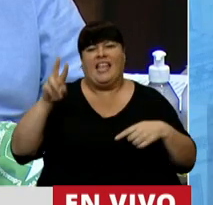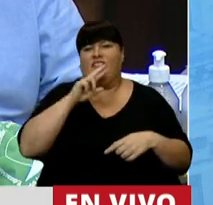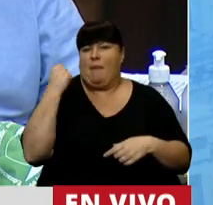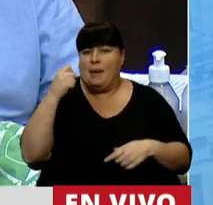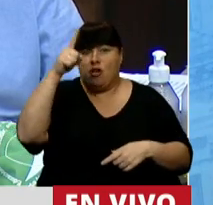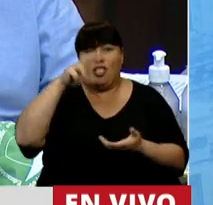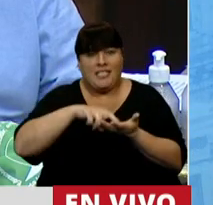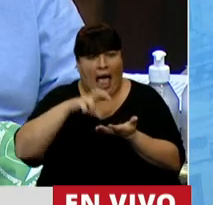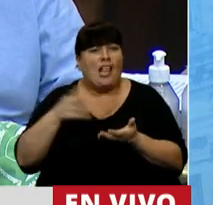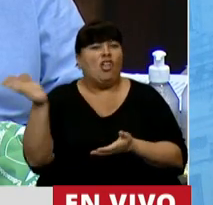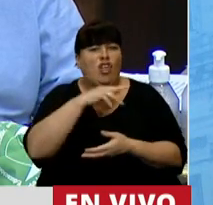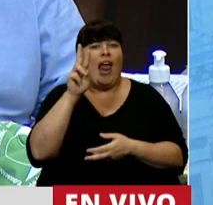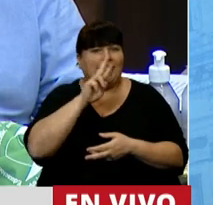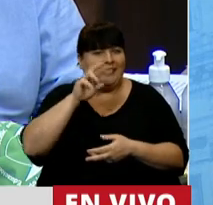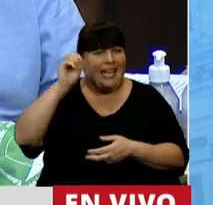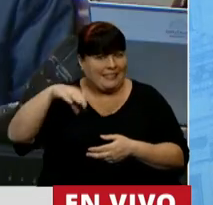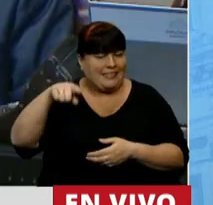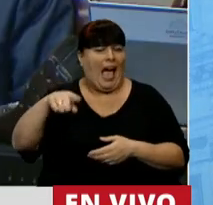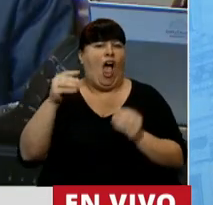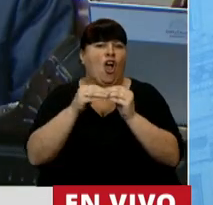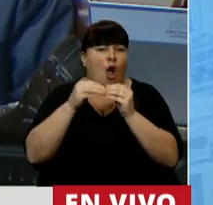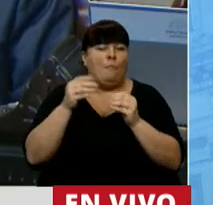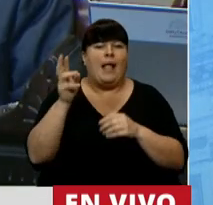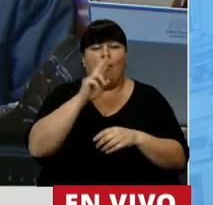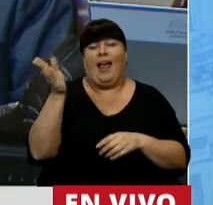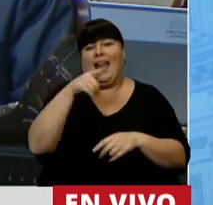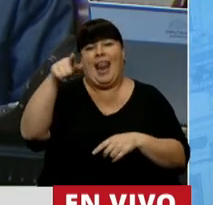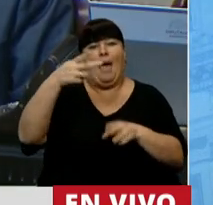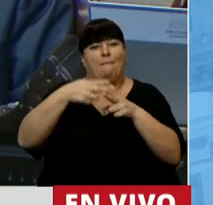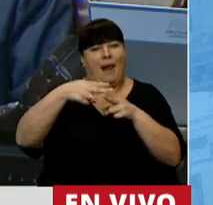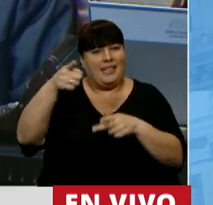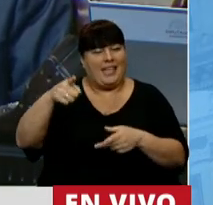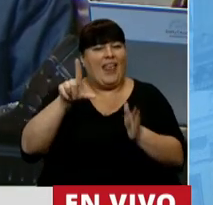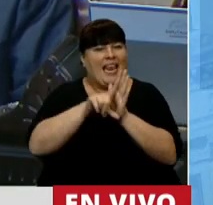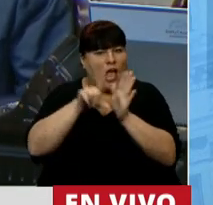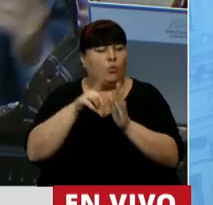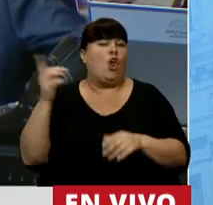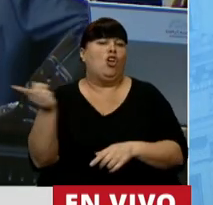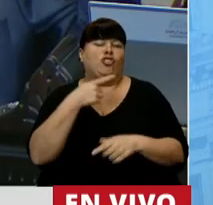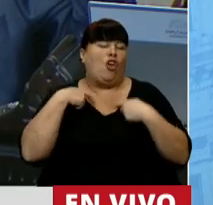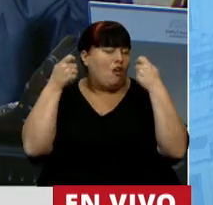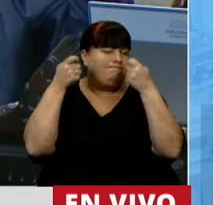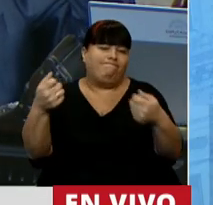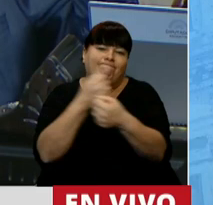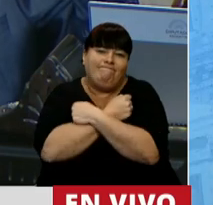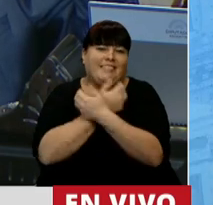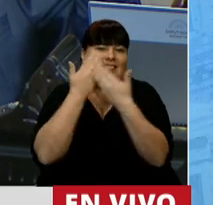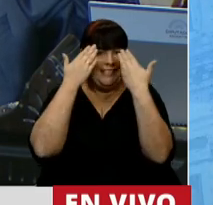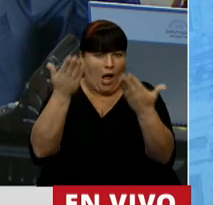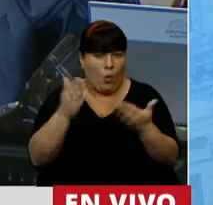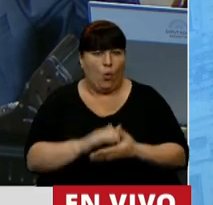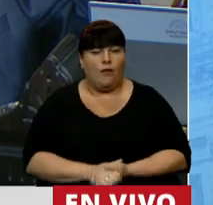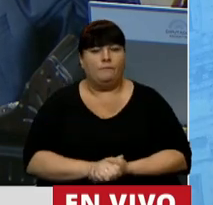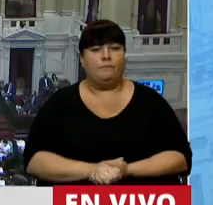hoy en Salta, que están todas las chicas, las compañeras y compañeras ahí en la plaza de la legislatura, y a todas las abrazo y las saludo.